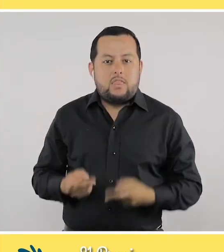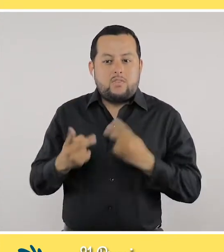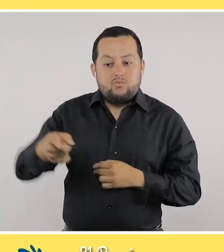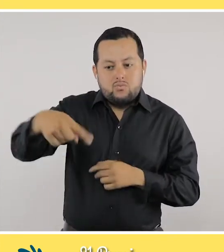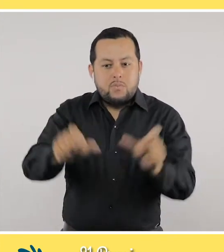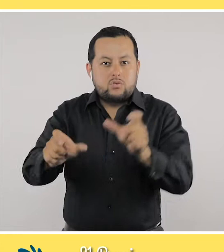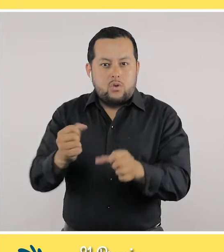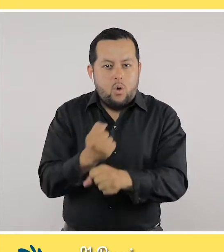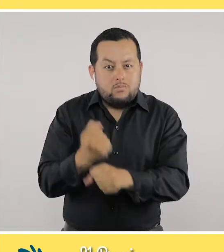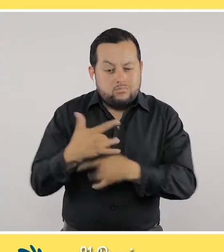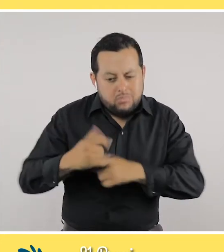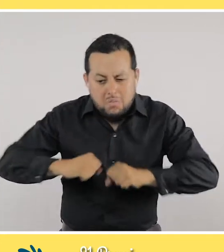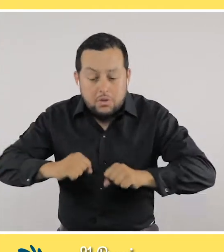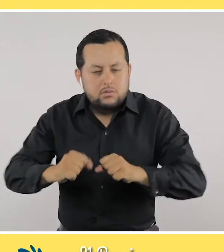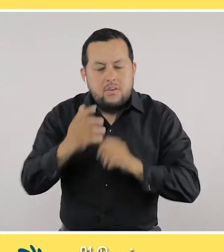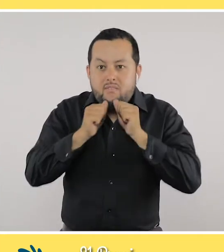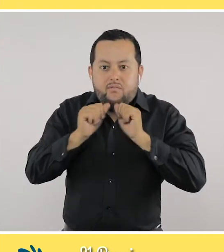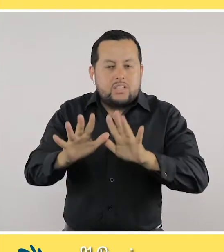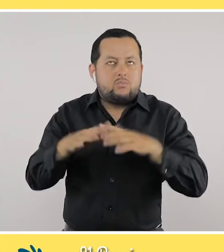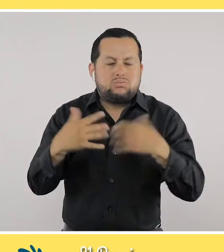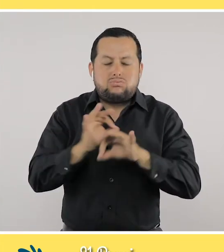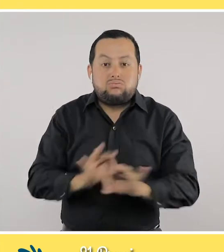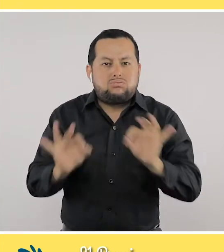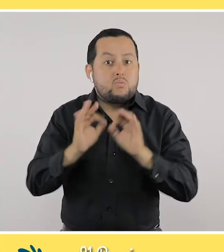de nuestros colaboradores. sido una de las bendiciones más grandes.